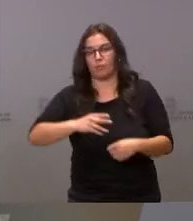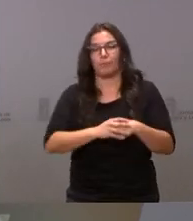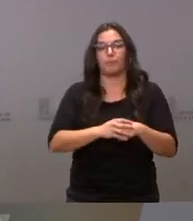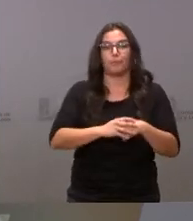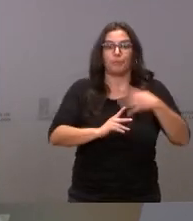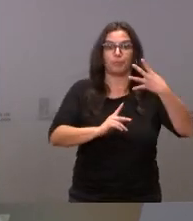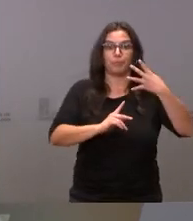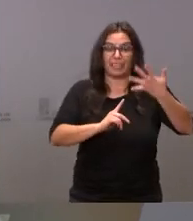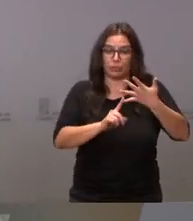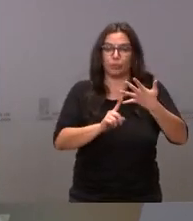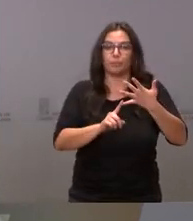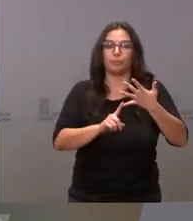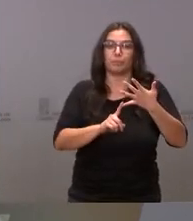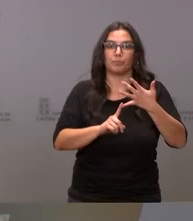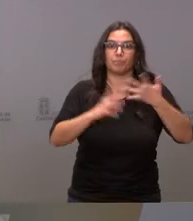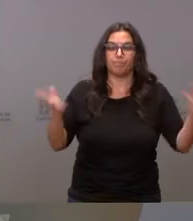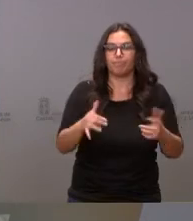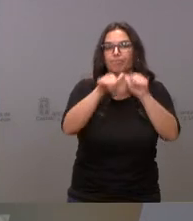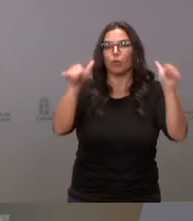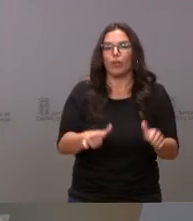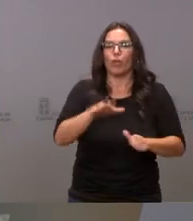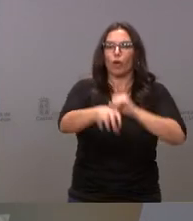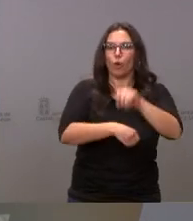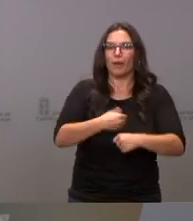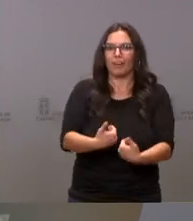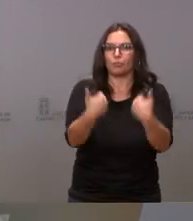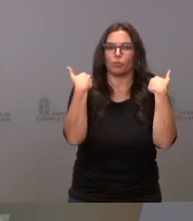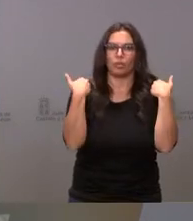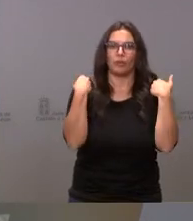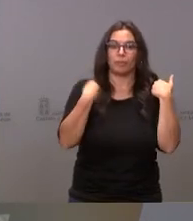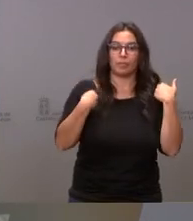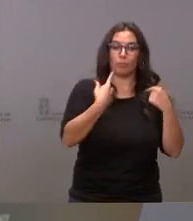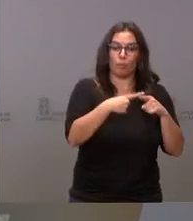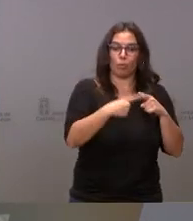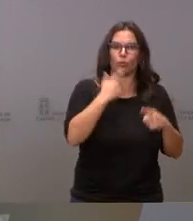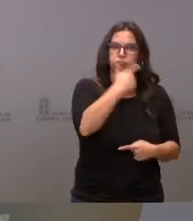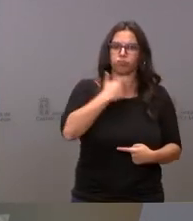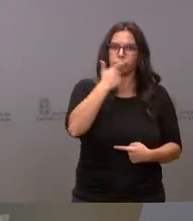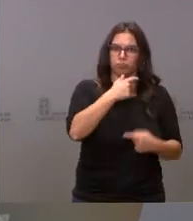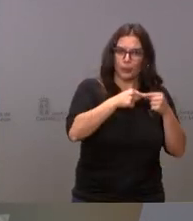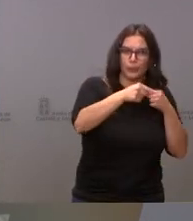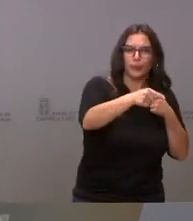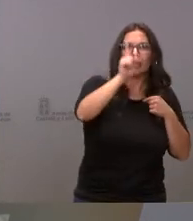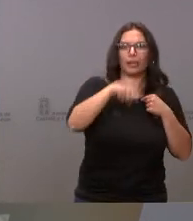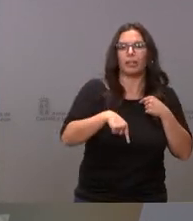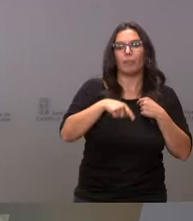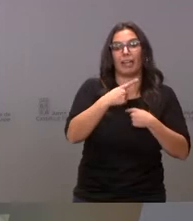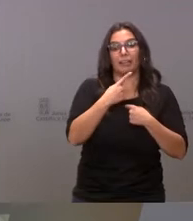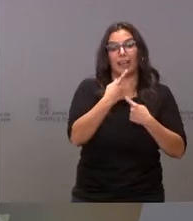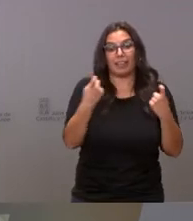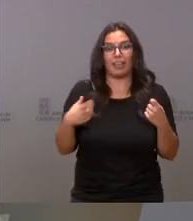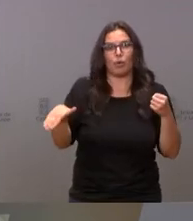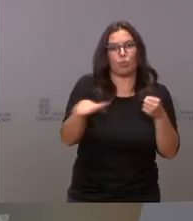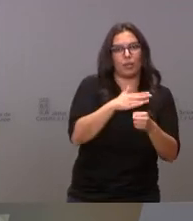quinto lugar, promover un modelo de consumo responsable basado en la durabilidad de los productos y en la satisfacción de necesidades frente